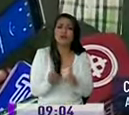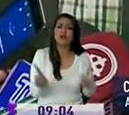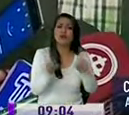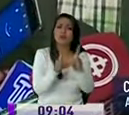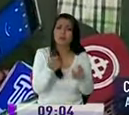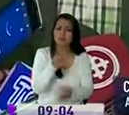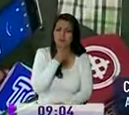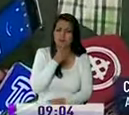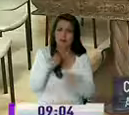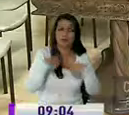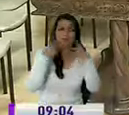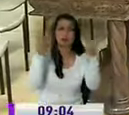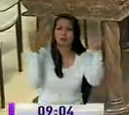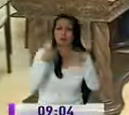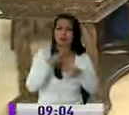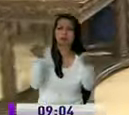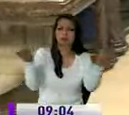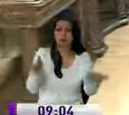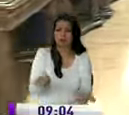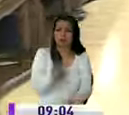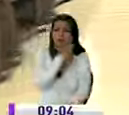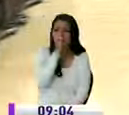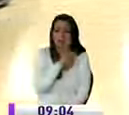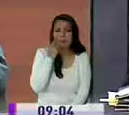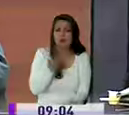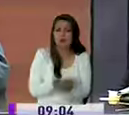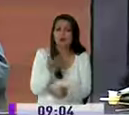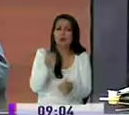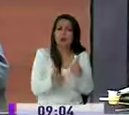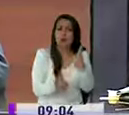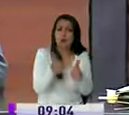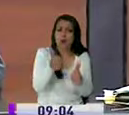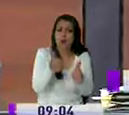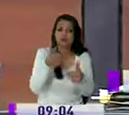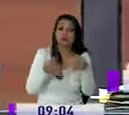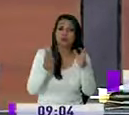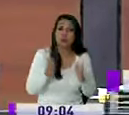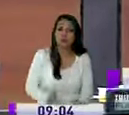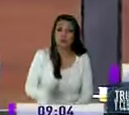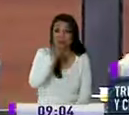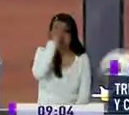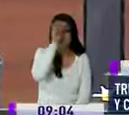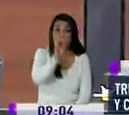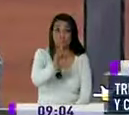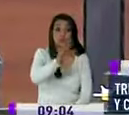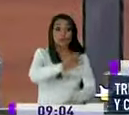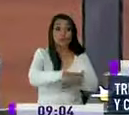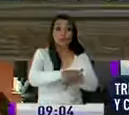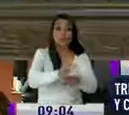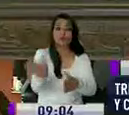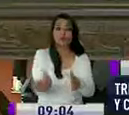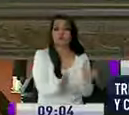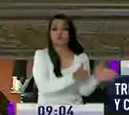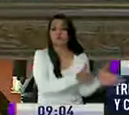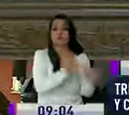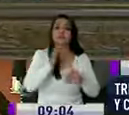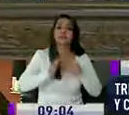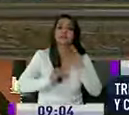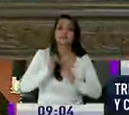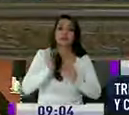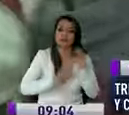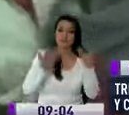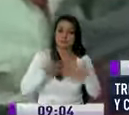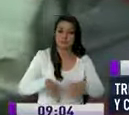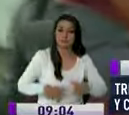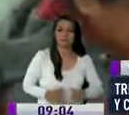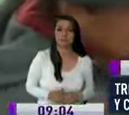reservado que hemos hecho público Con esos y otros argumentos del dictamen de la jueza Silvia Sánchez fue el de retirar la acusación fiscal ratificando con esto su